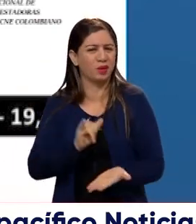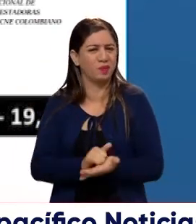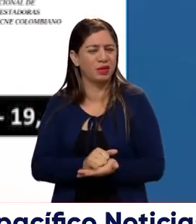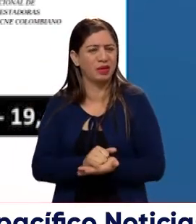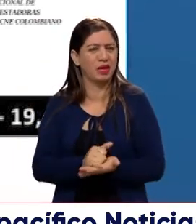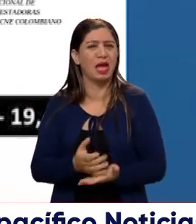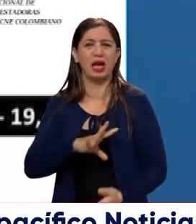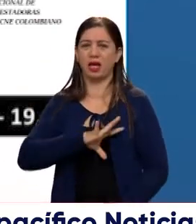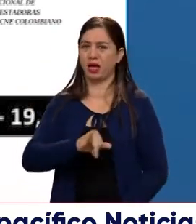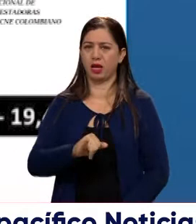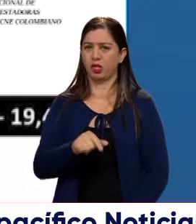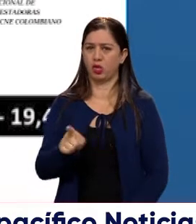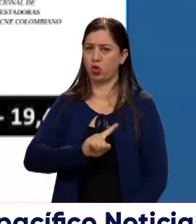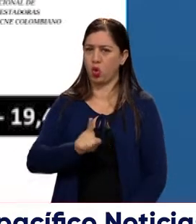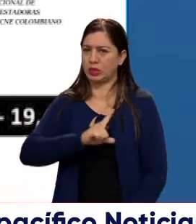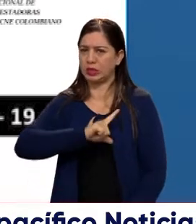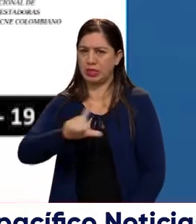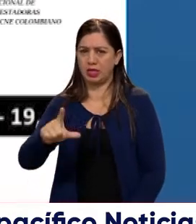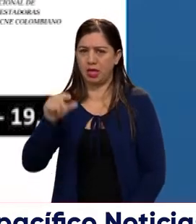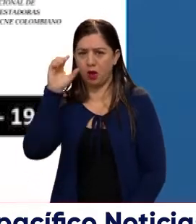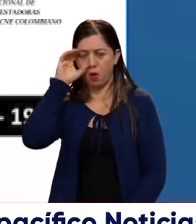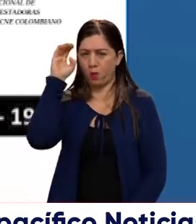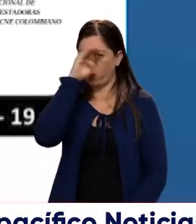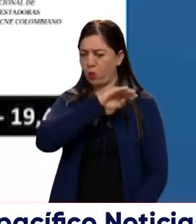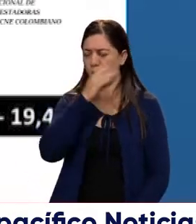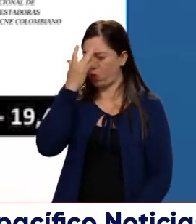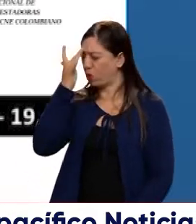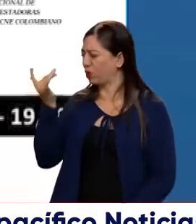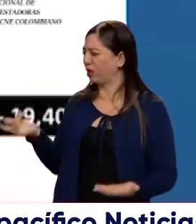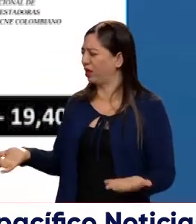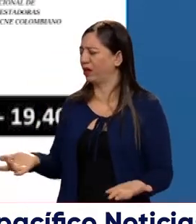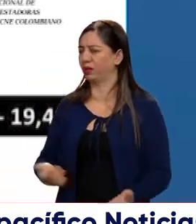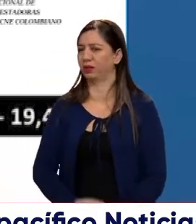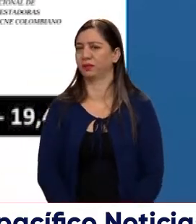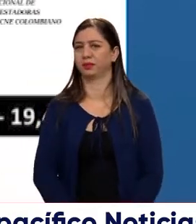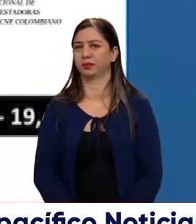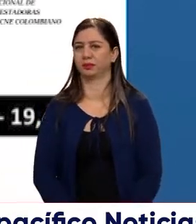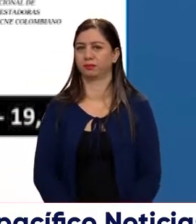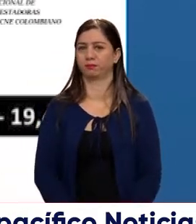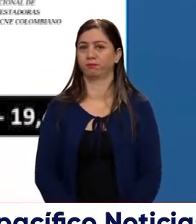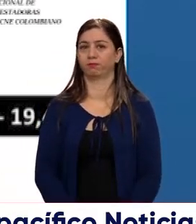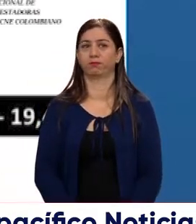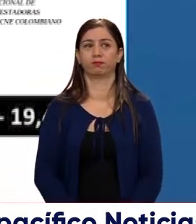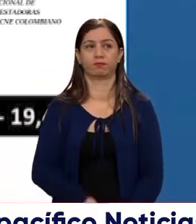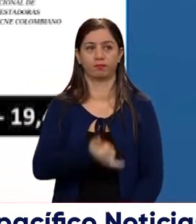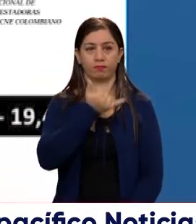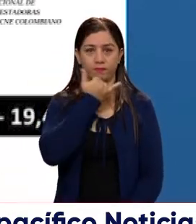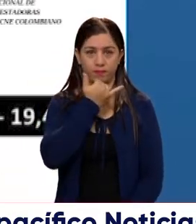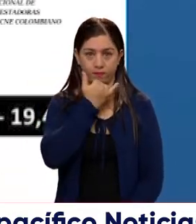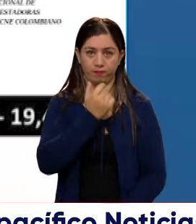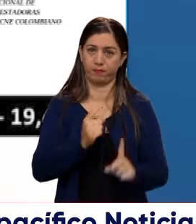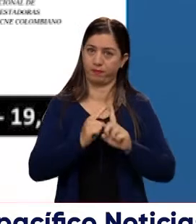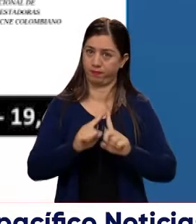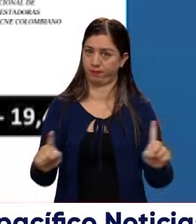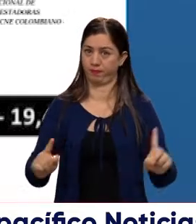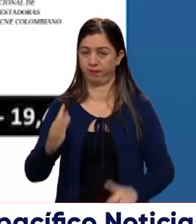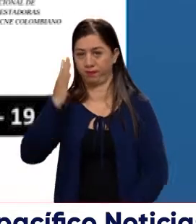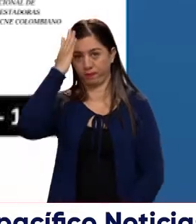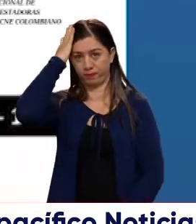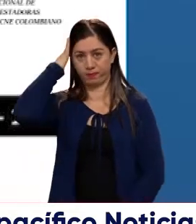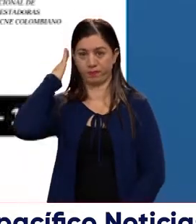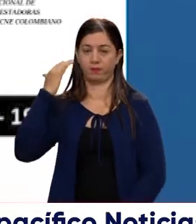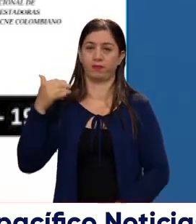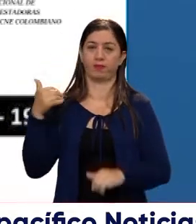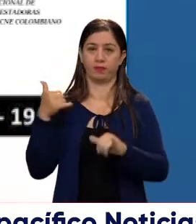voto en Cali, no lidera ese porcentaje Gustavo Petro? Bueno, aquí lo que pasa es que recortó, recortó la distancia el ingeniero y quiere decir que ha